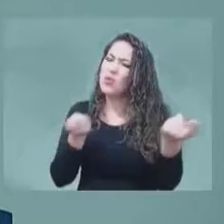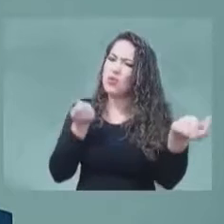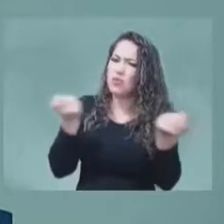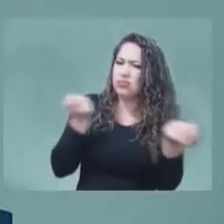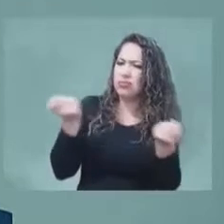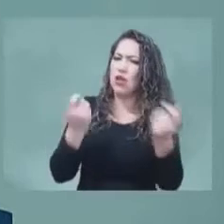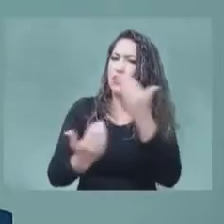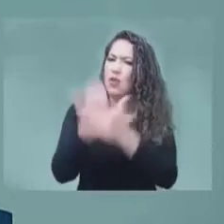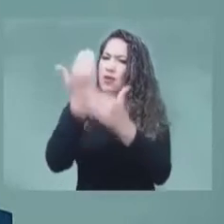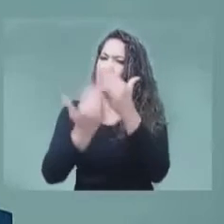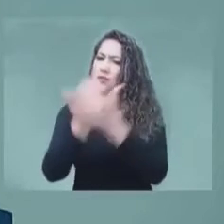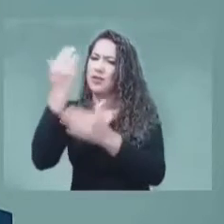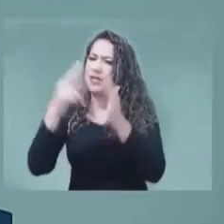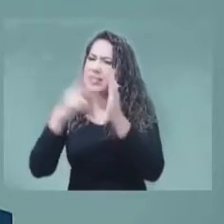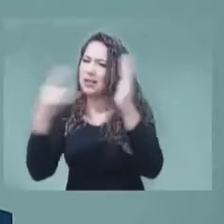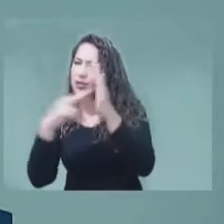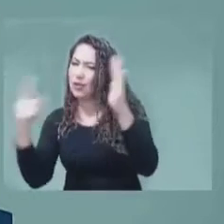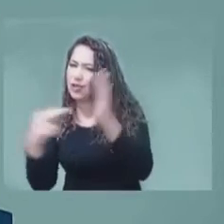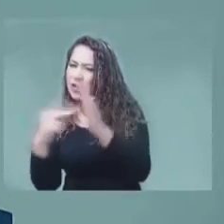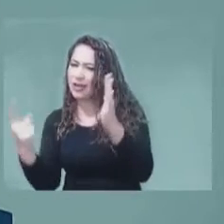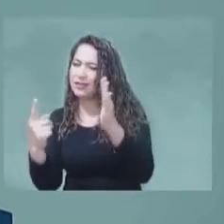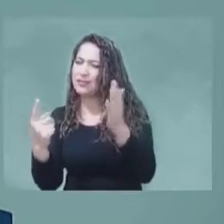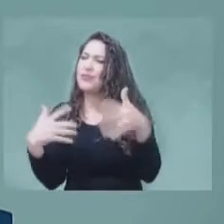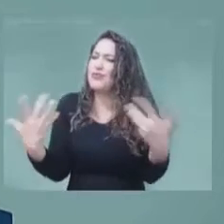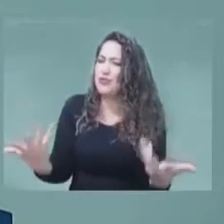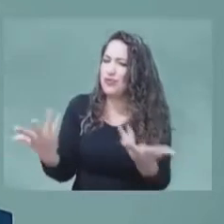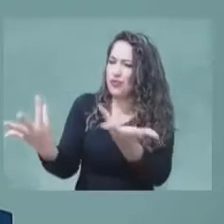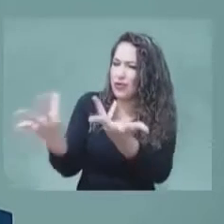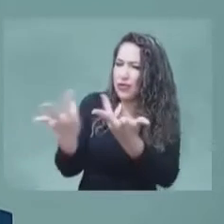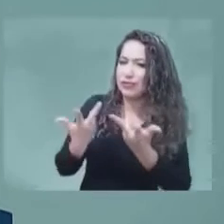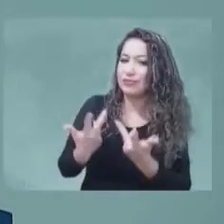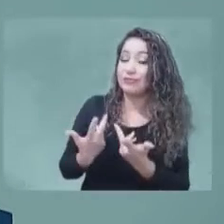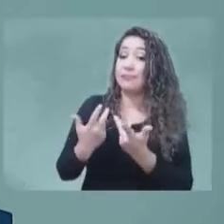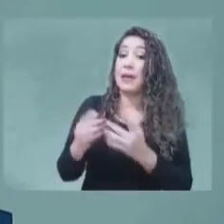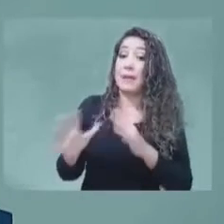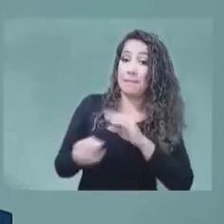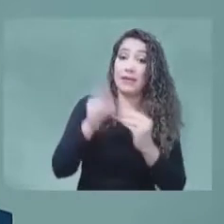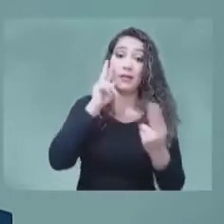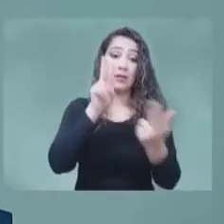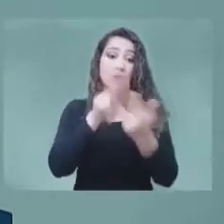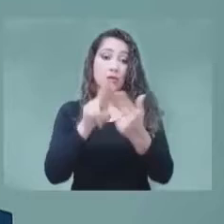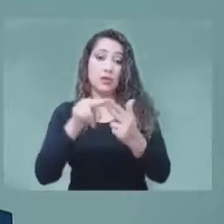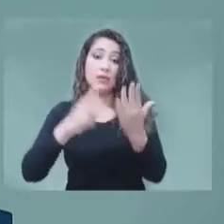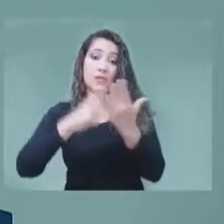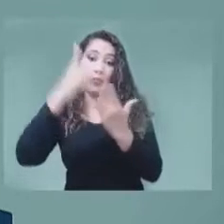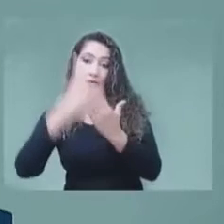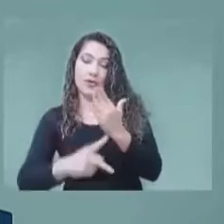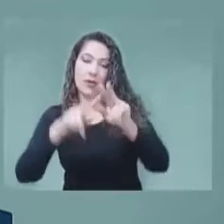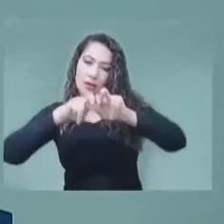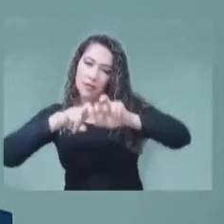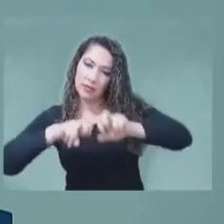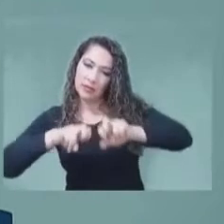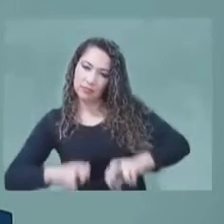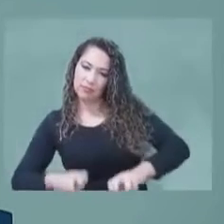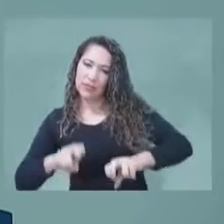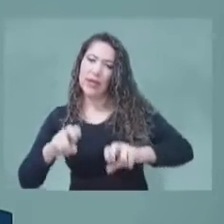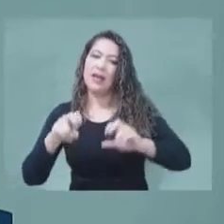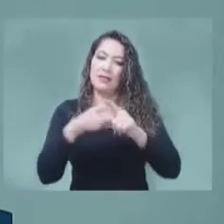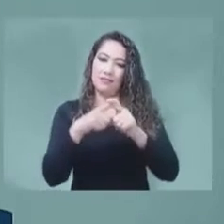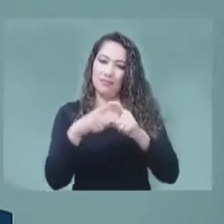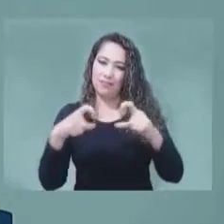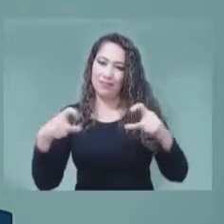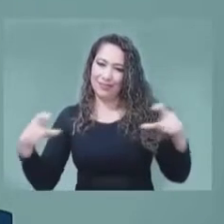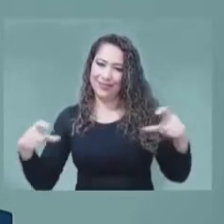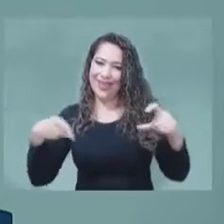De manera complementaria, conoceremos los proyectos de investigación que desarrolla la Agencia Nacional del Espectro, junto con la